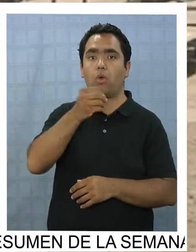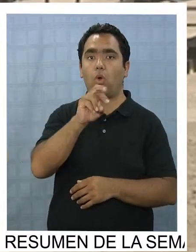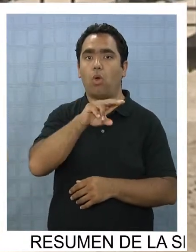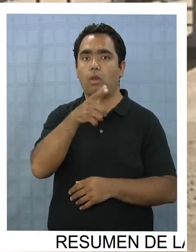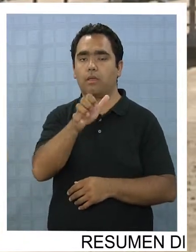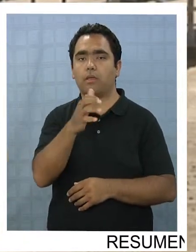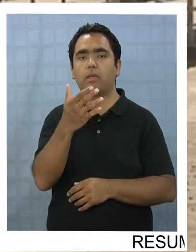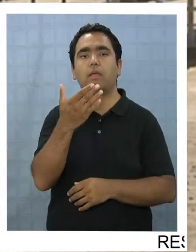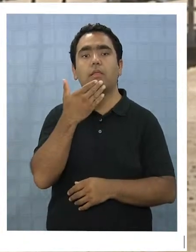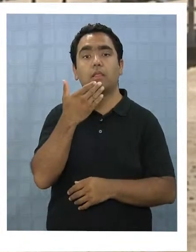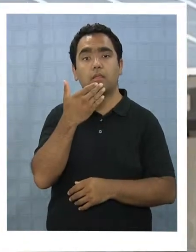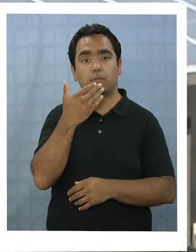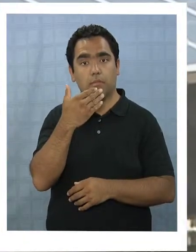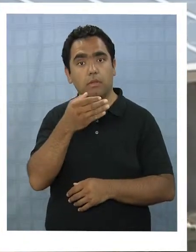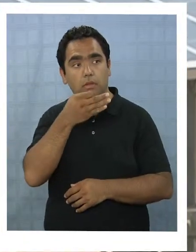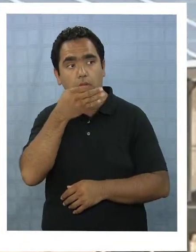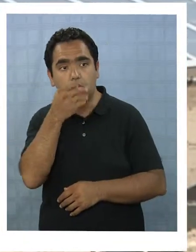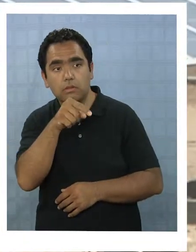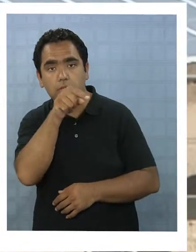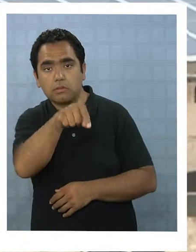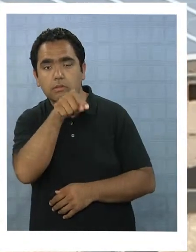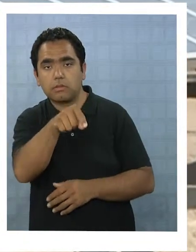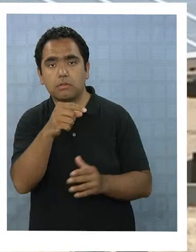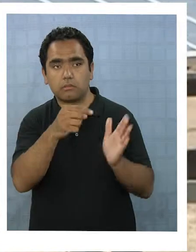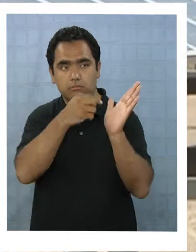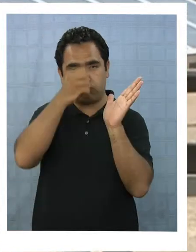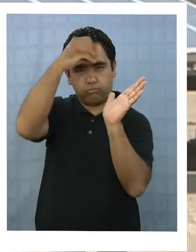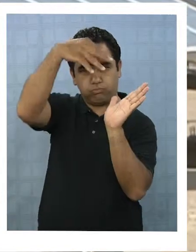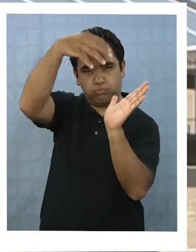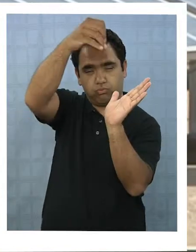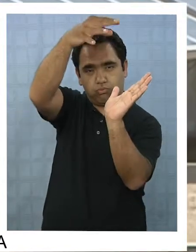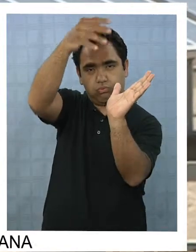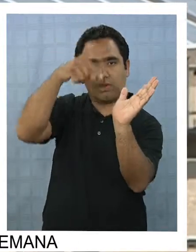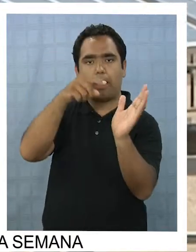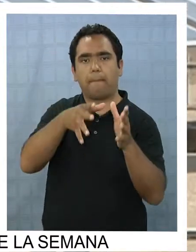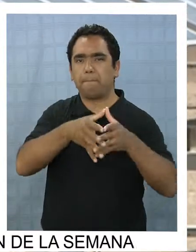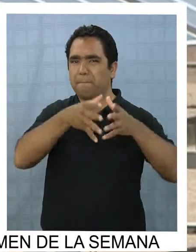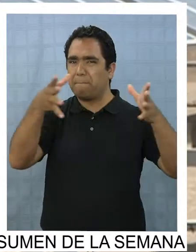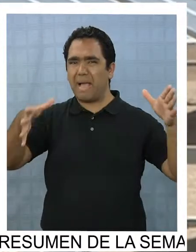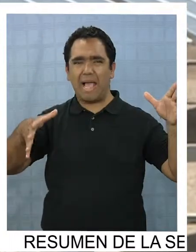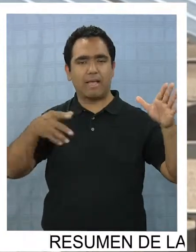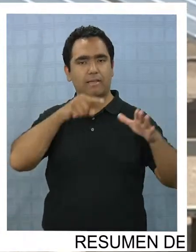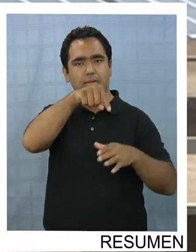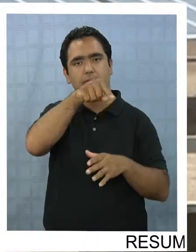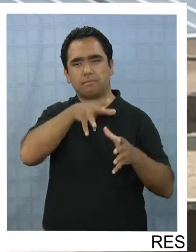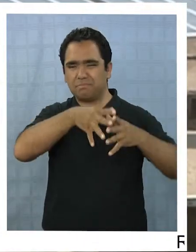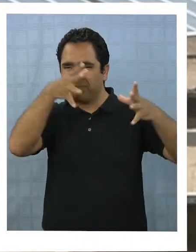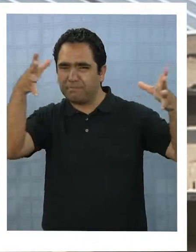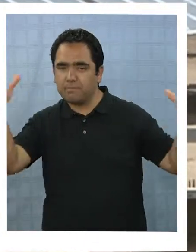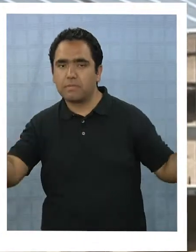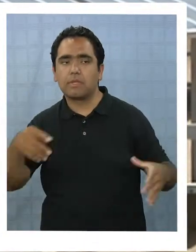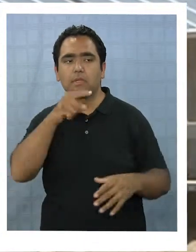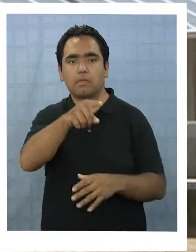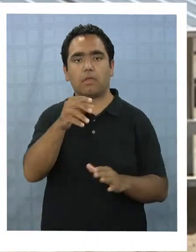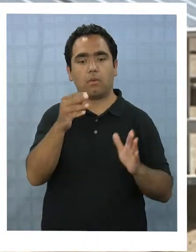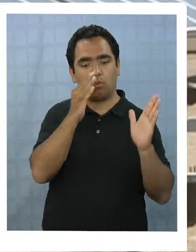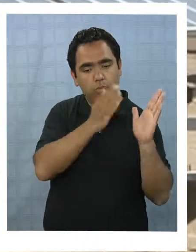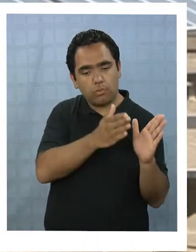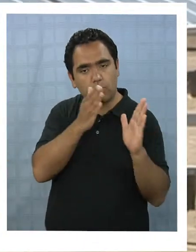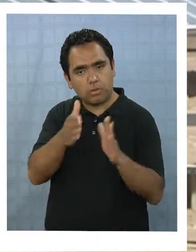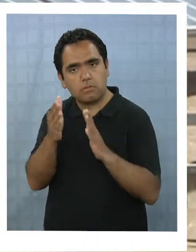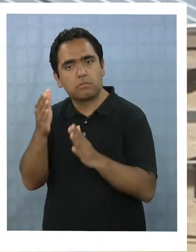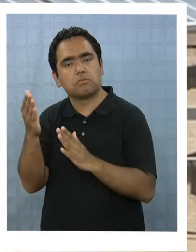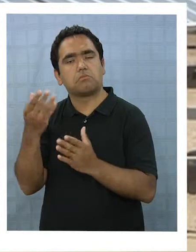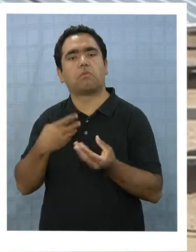planta es la de mayor envergadura en el sistema interconectado del norte grande y es el resultado de un proceso exitoso